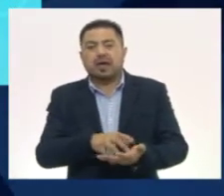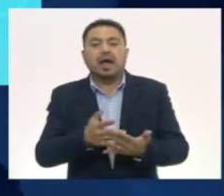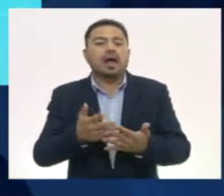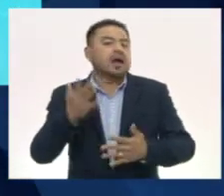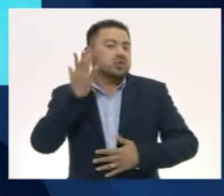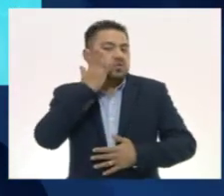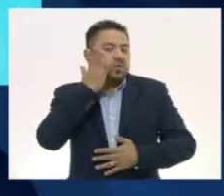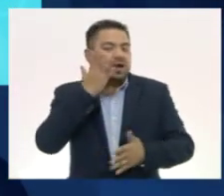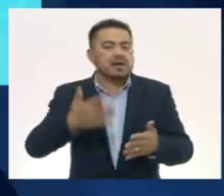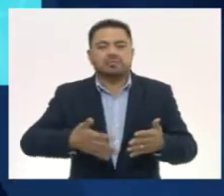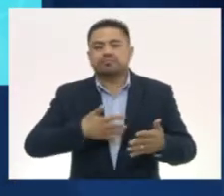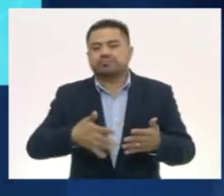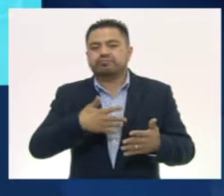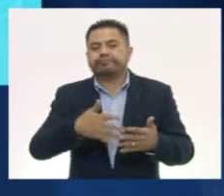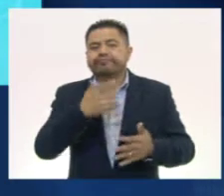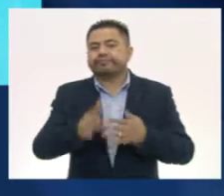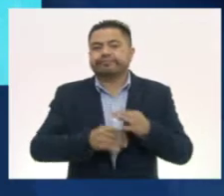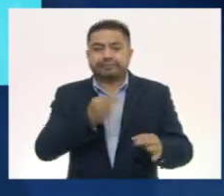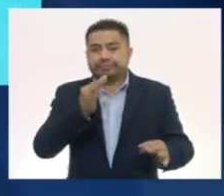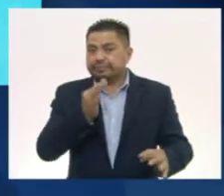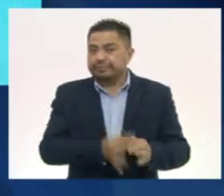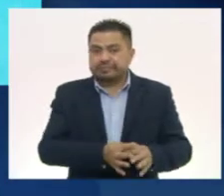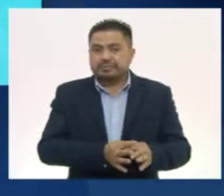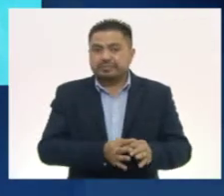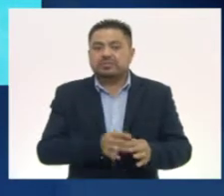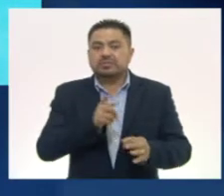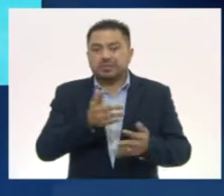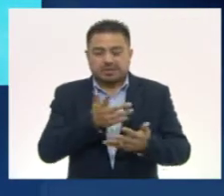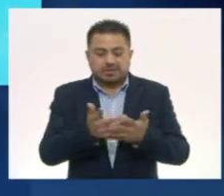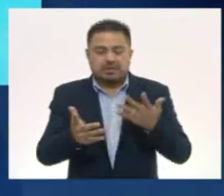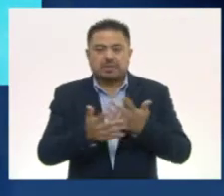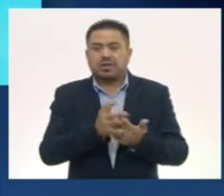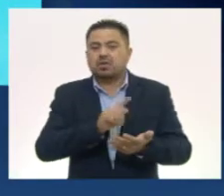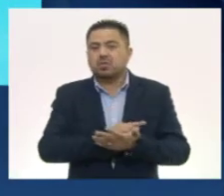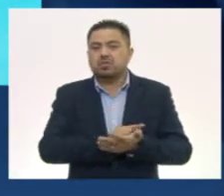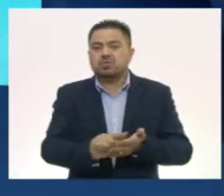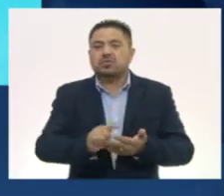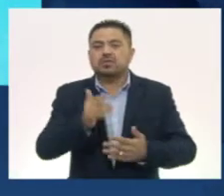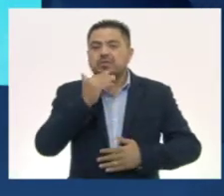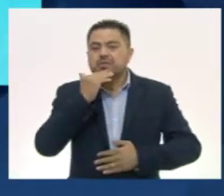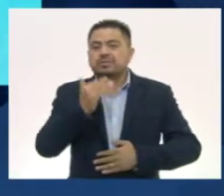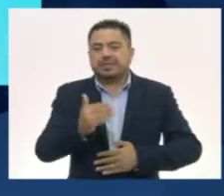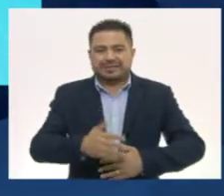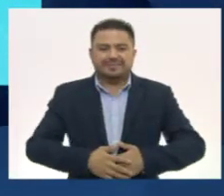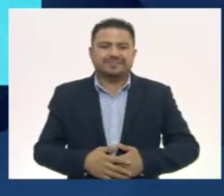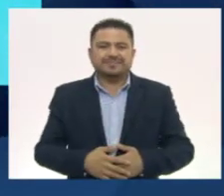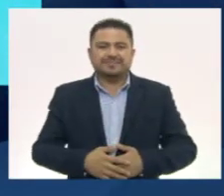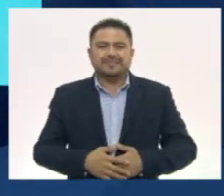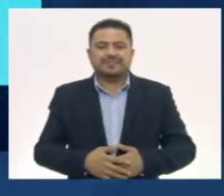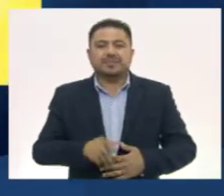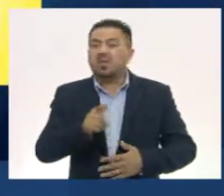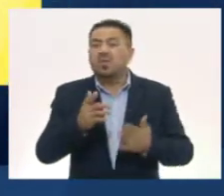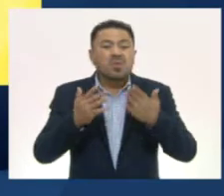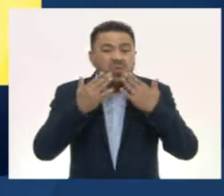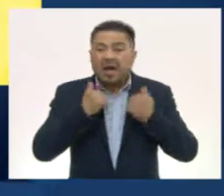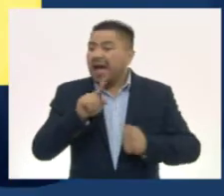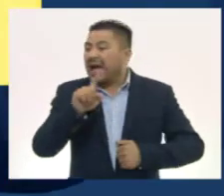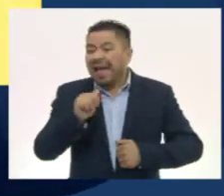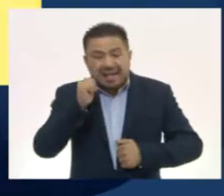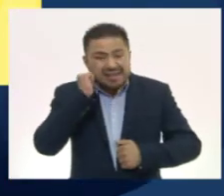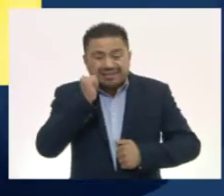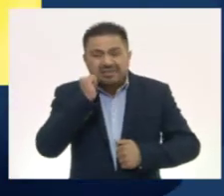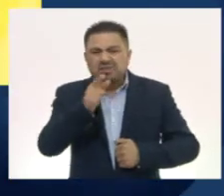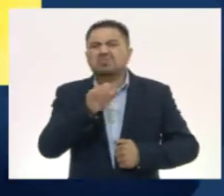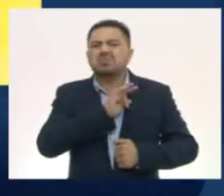Sécalas con una toalla. ¡Y listo! Tus manos están limpias. Si no tienes agua y